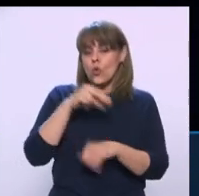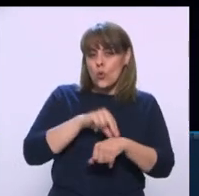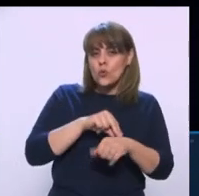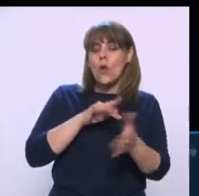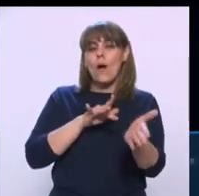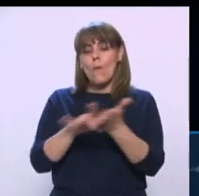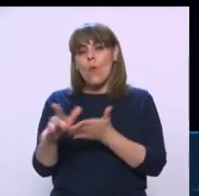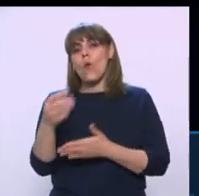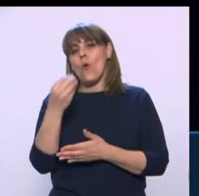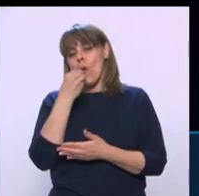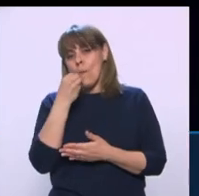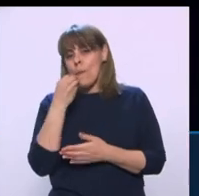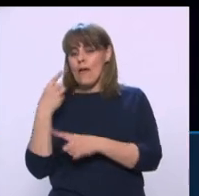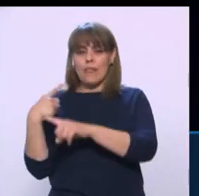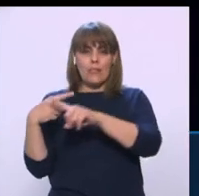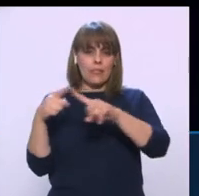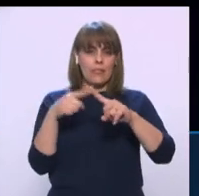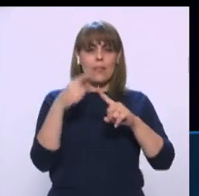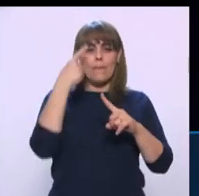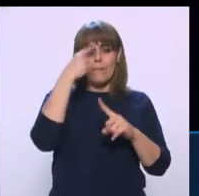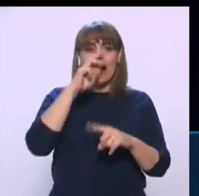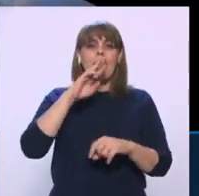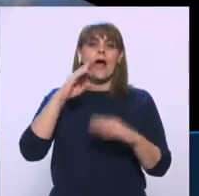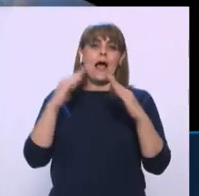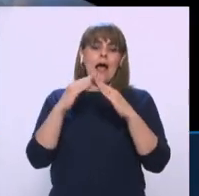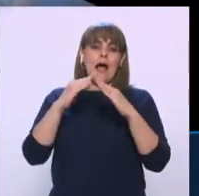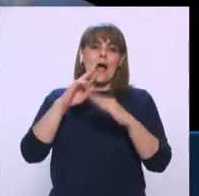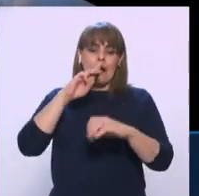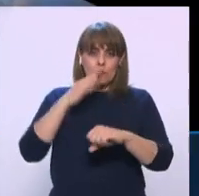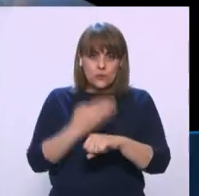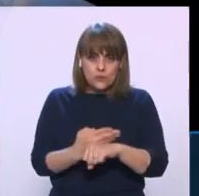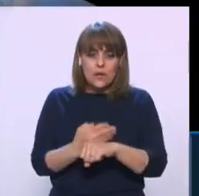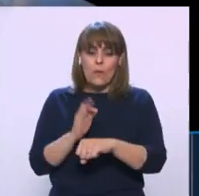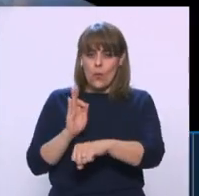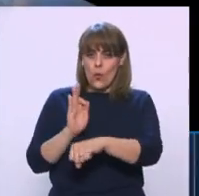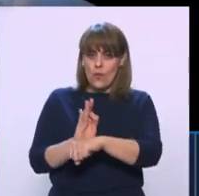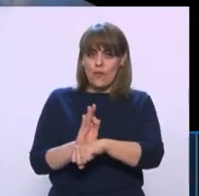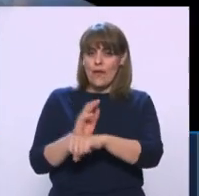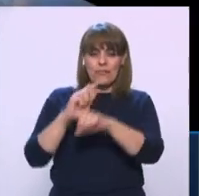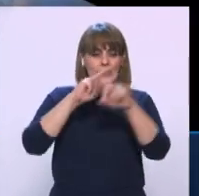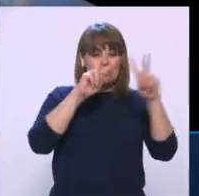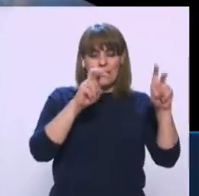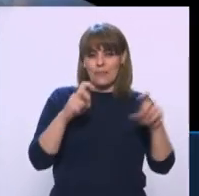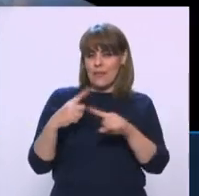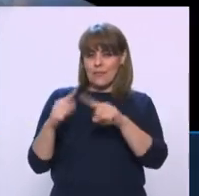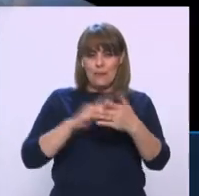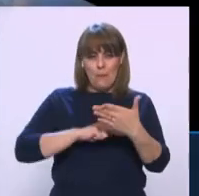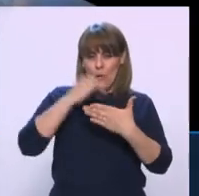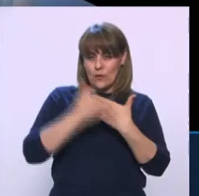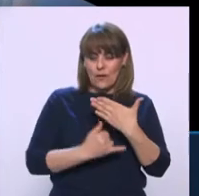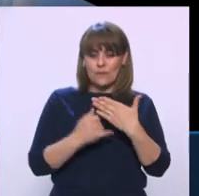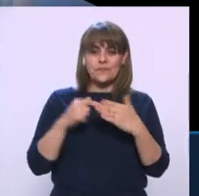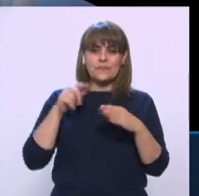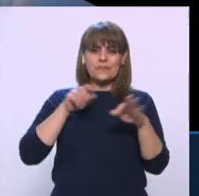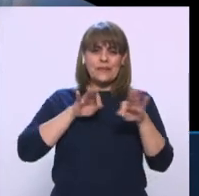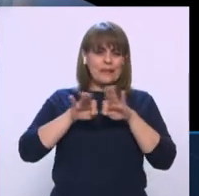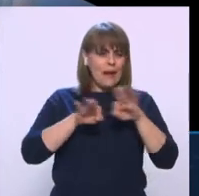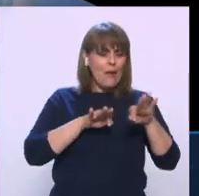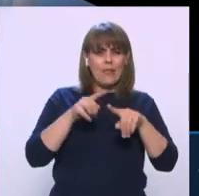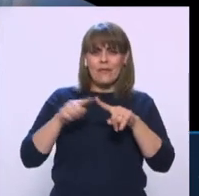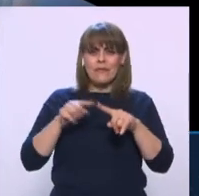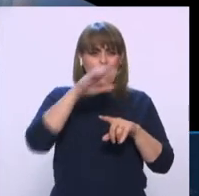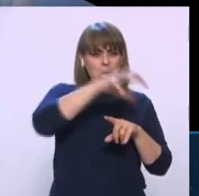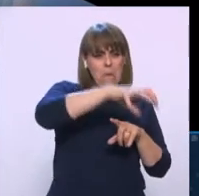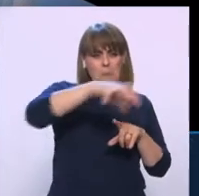los kits del programa de hogares responsables y protegidos y con todo el trabajo territorial a través de kioscos,